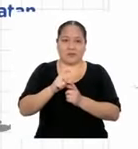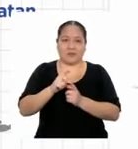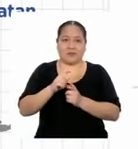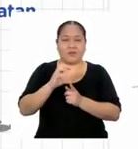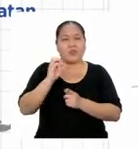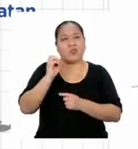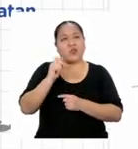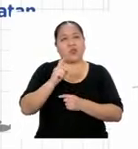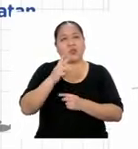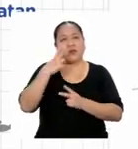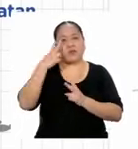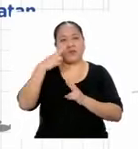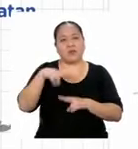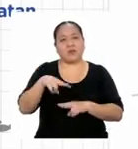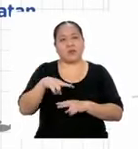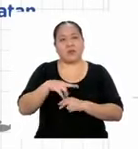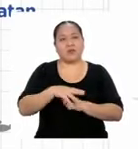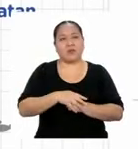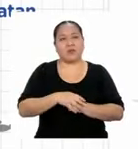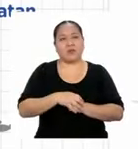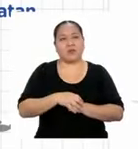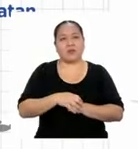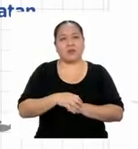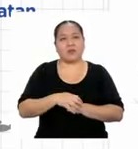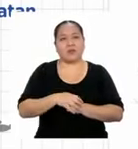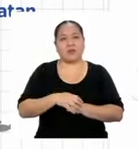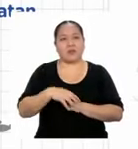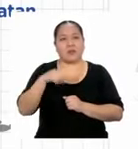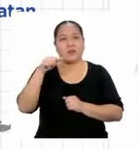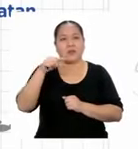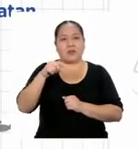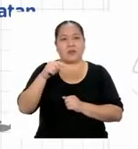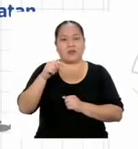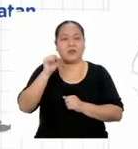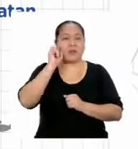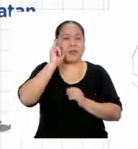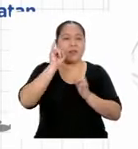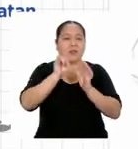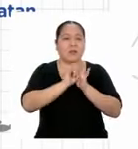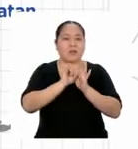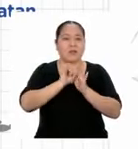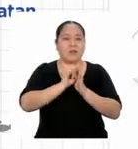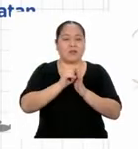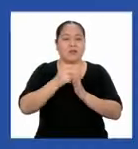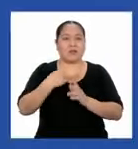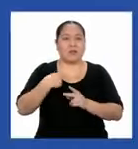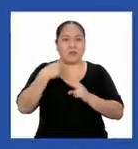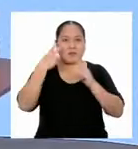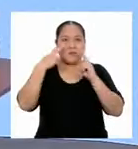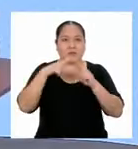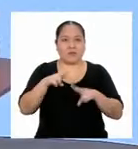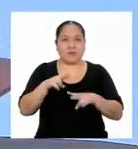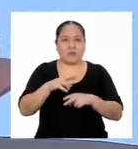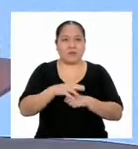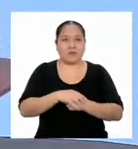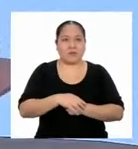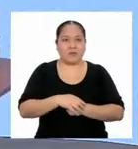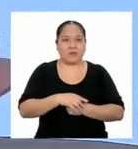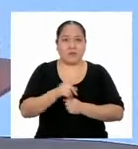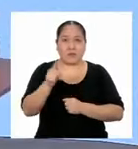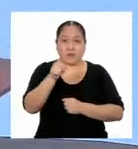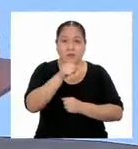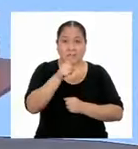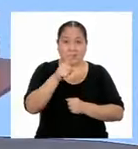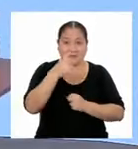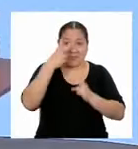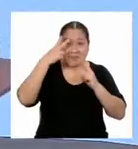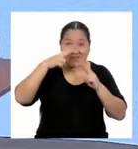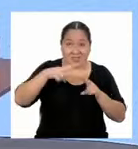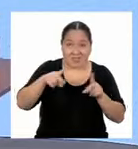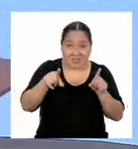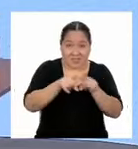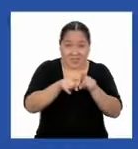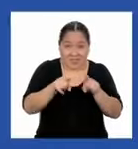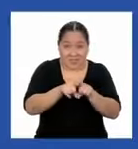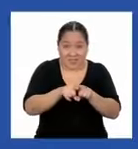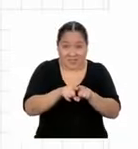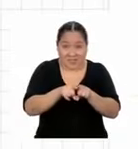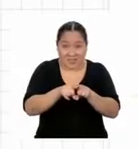Habrá que observar esta imagen con detenimiento. Me acabo de dar cuenta de algo. ¿Ustedes también se dieron cuenta?